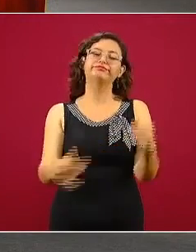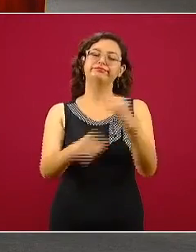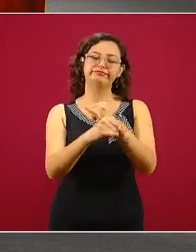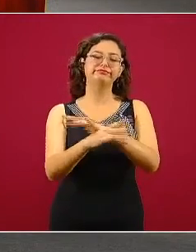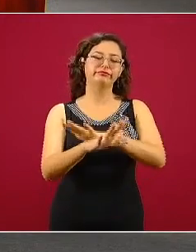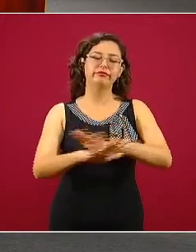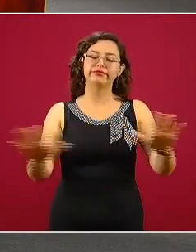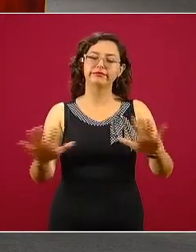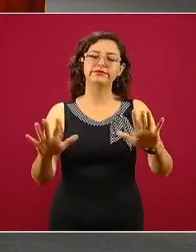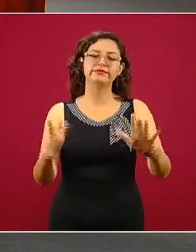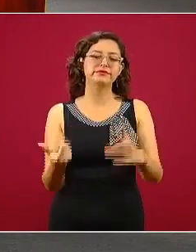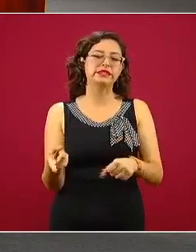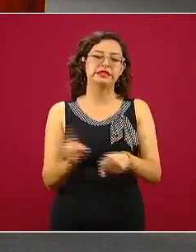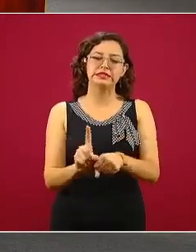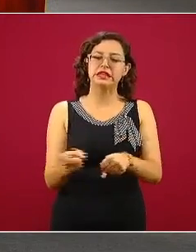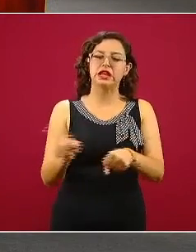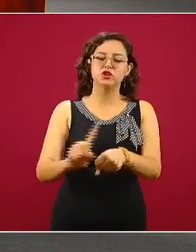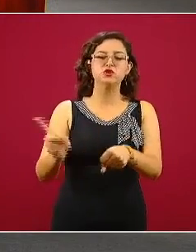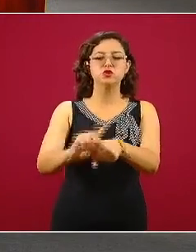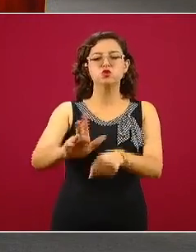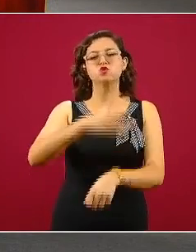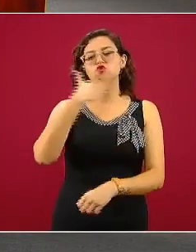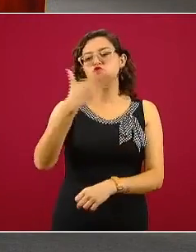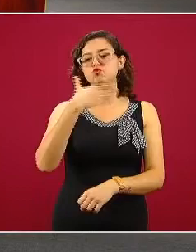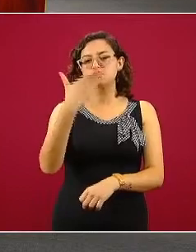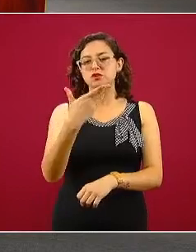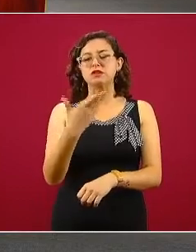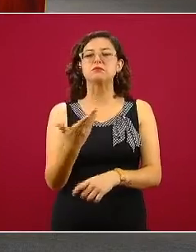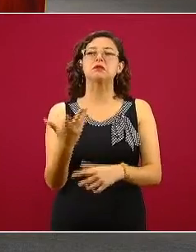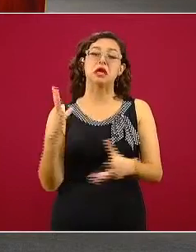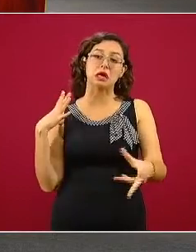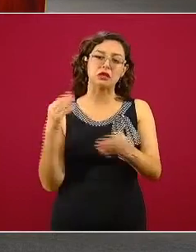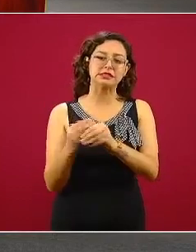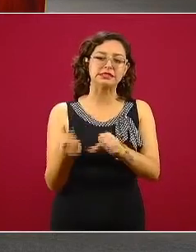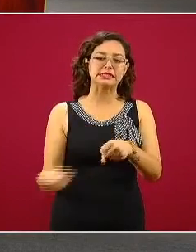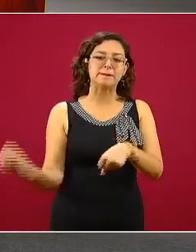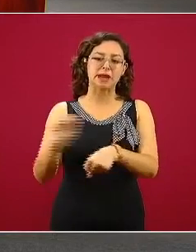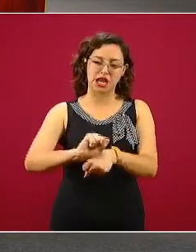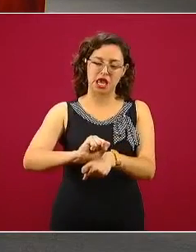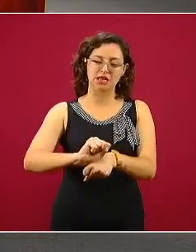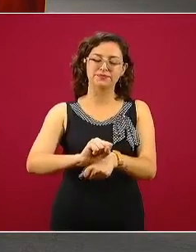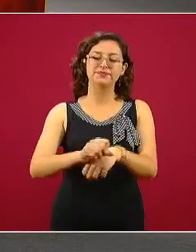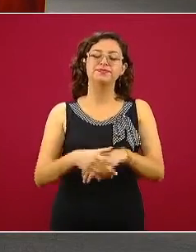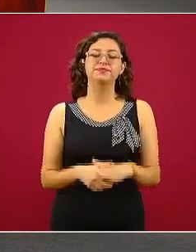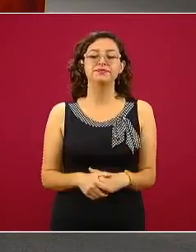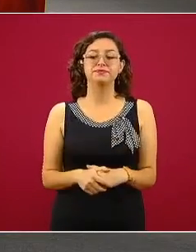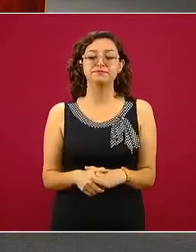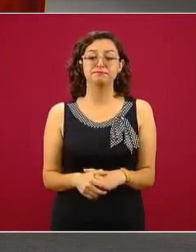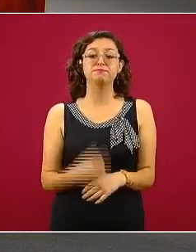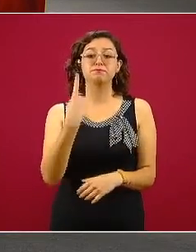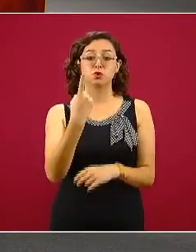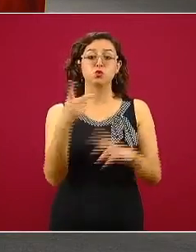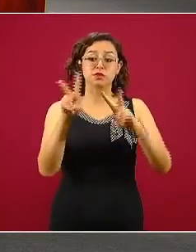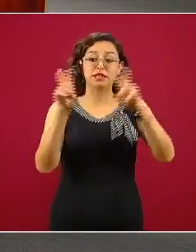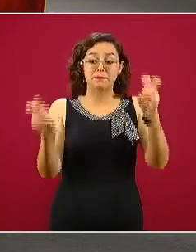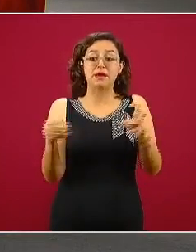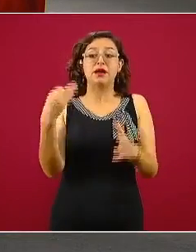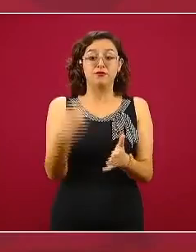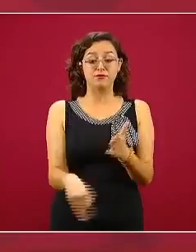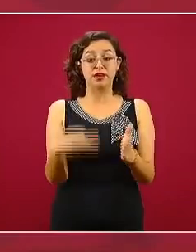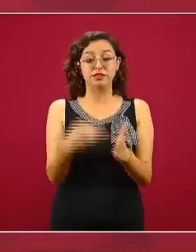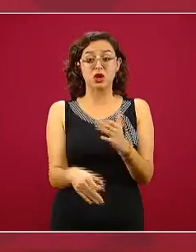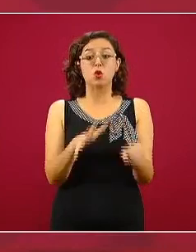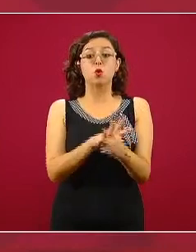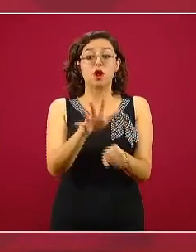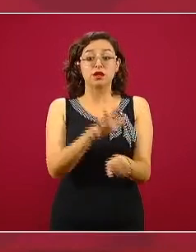tanto los componentes diarios como algunos componentes semanales, incluyendo uno que estaba pendiente, que